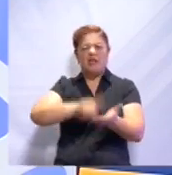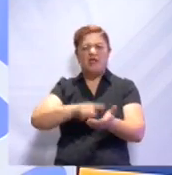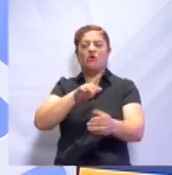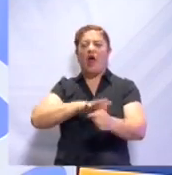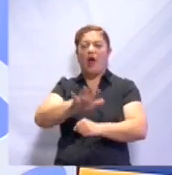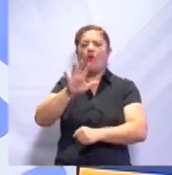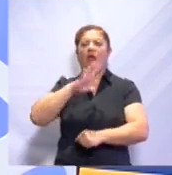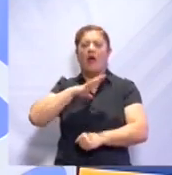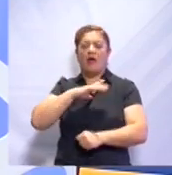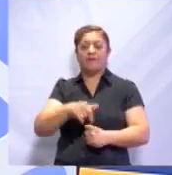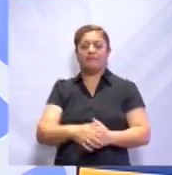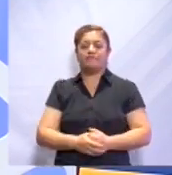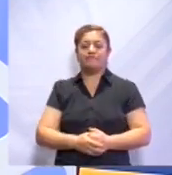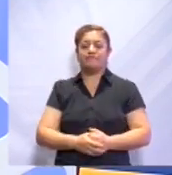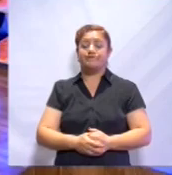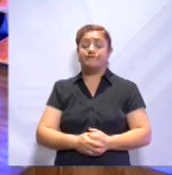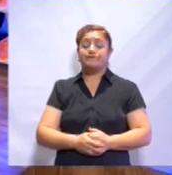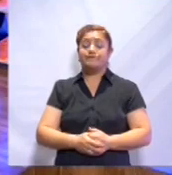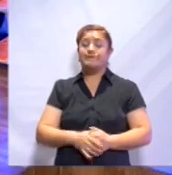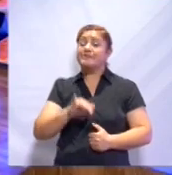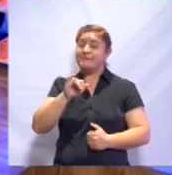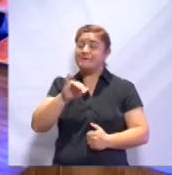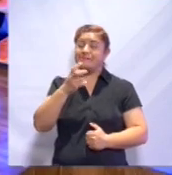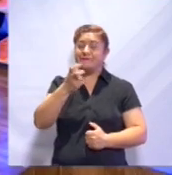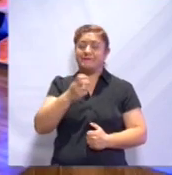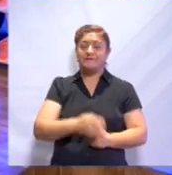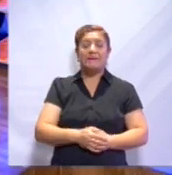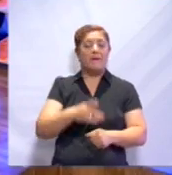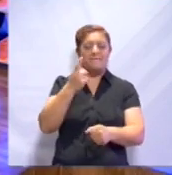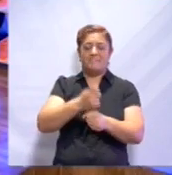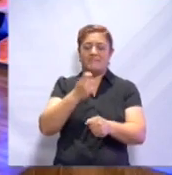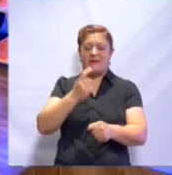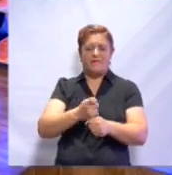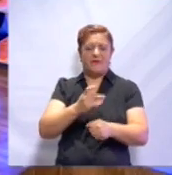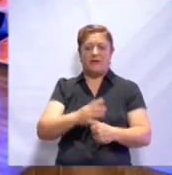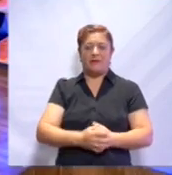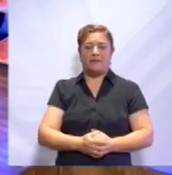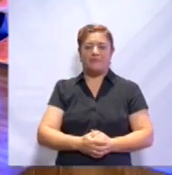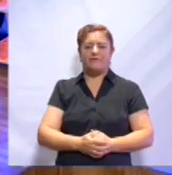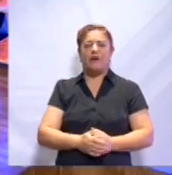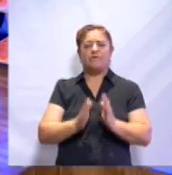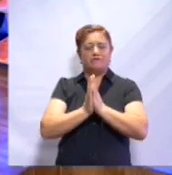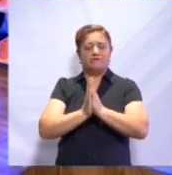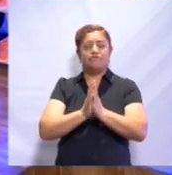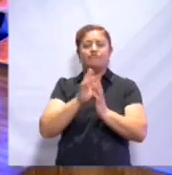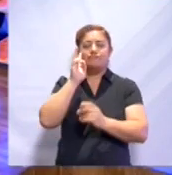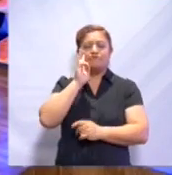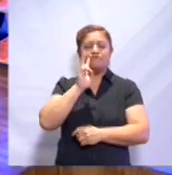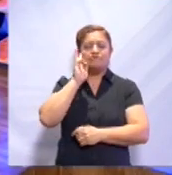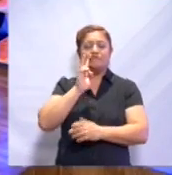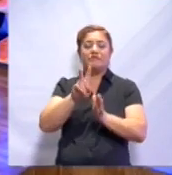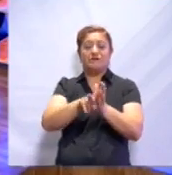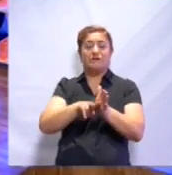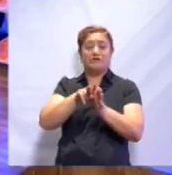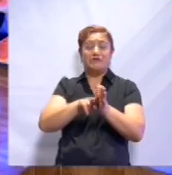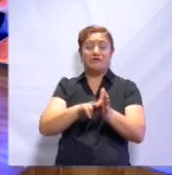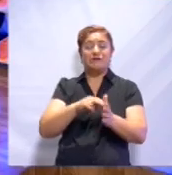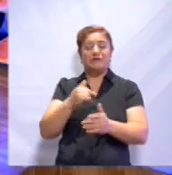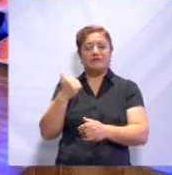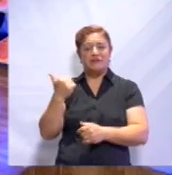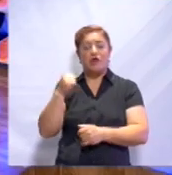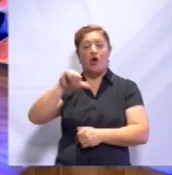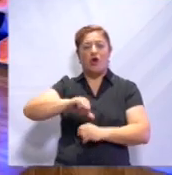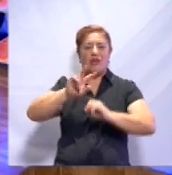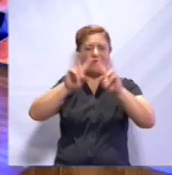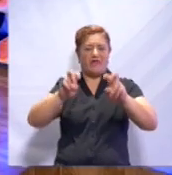de ella. ¿No lo crees, Nico? Así es. Y como primer vistazo, por favor, acompáñame a ver el siguiente video introductorio del tema de hoy.